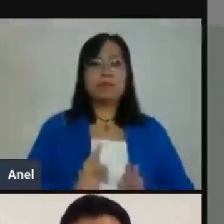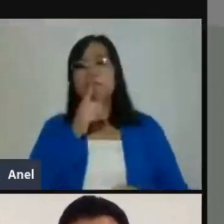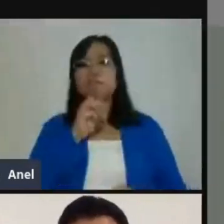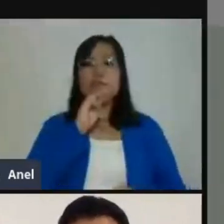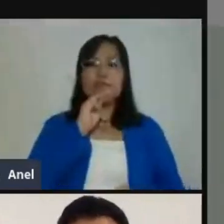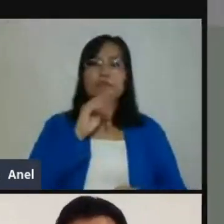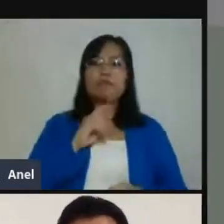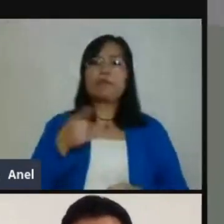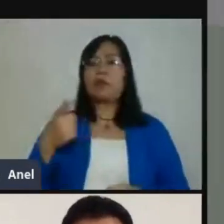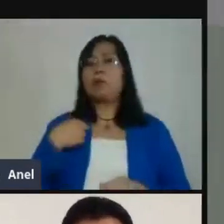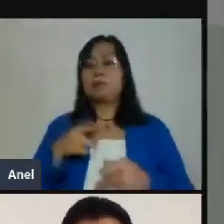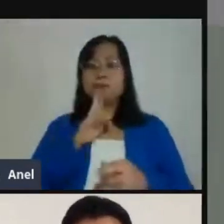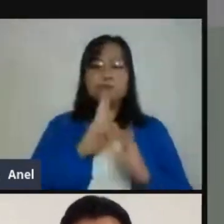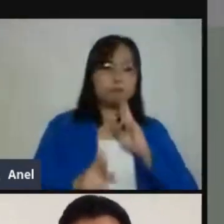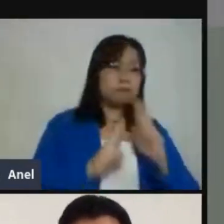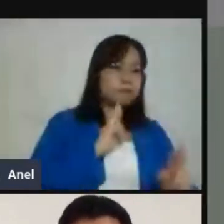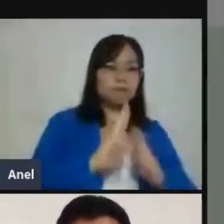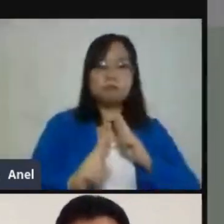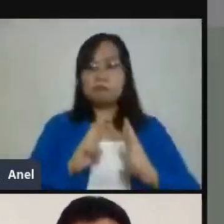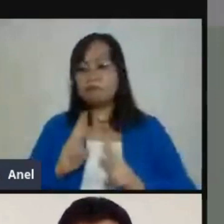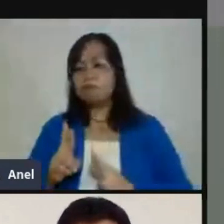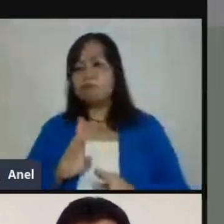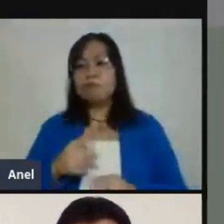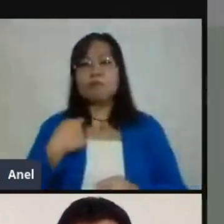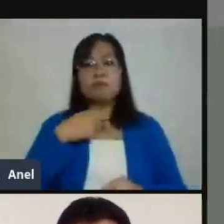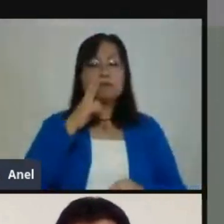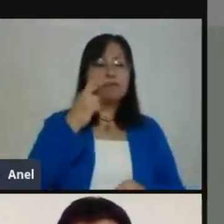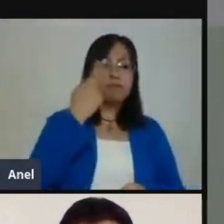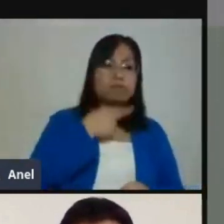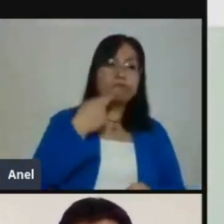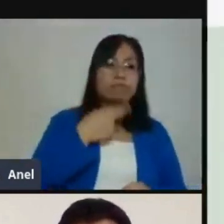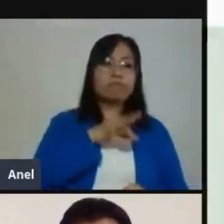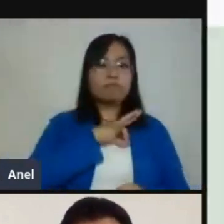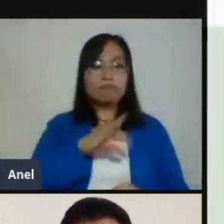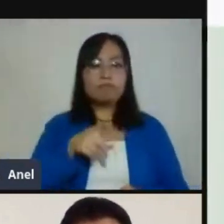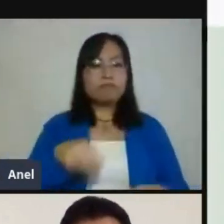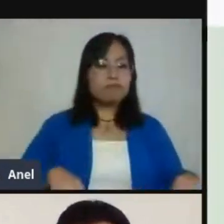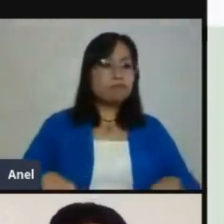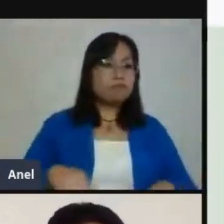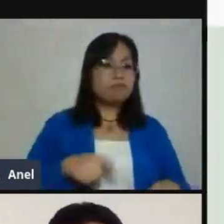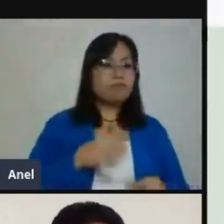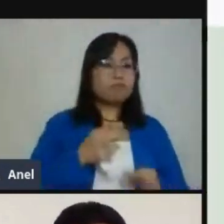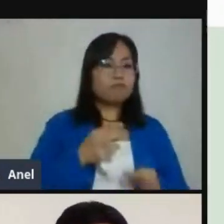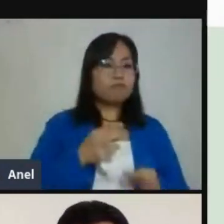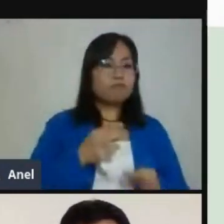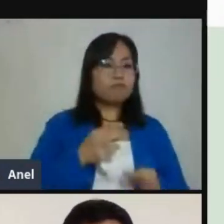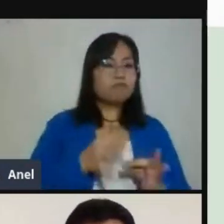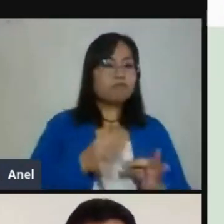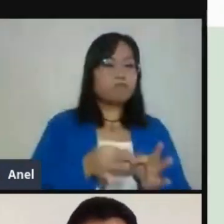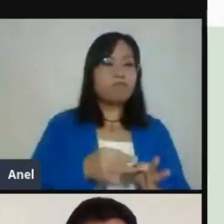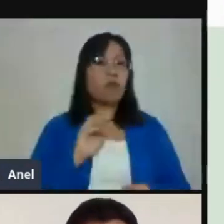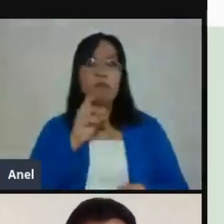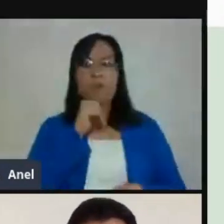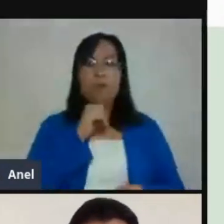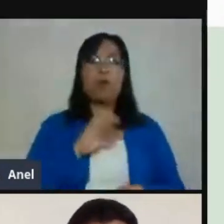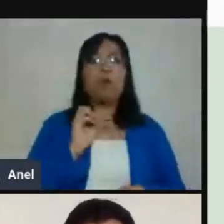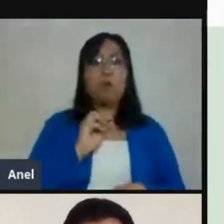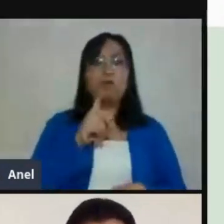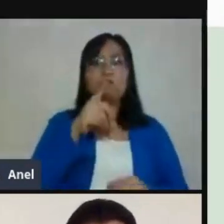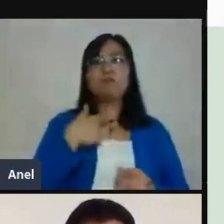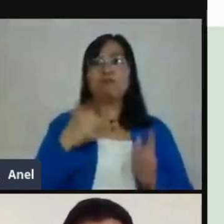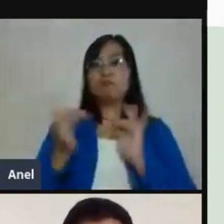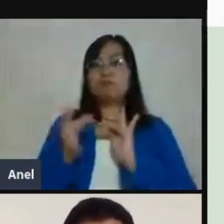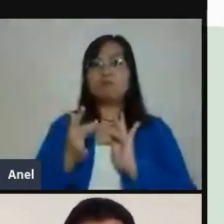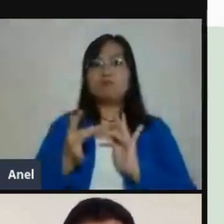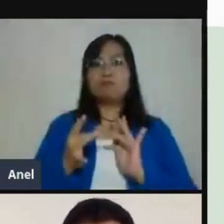mandar vía WhatsApp para que se pueda completar. De esta manera, incluso pueden ir adelantando y pueden